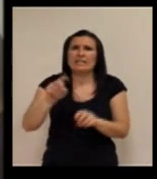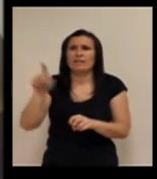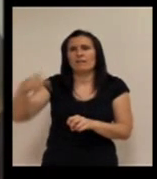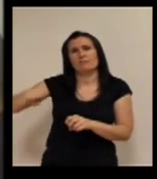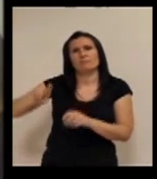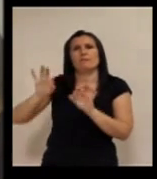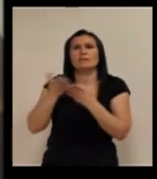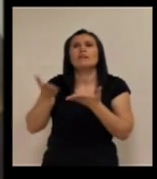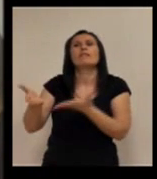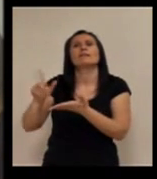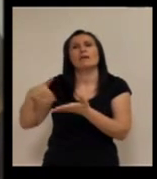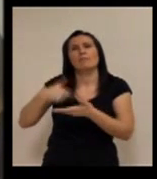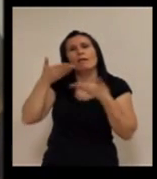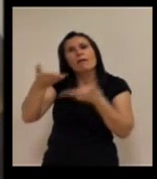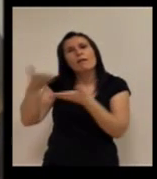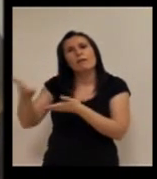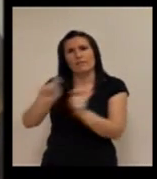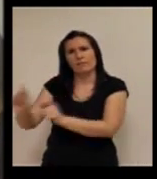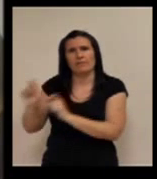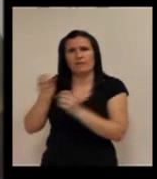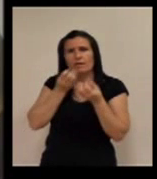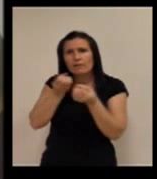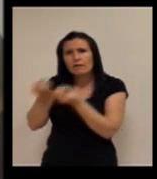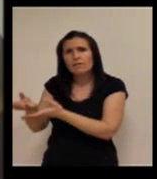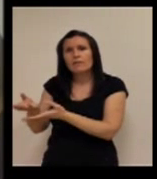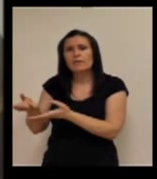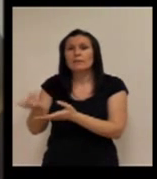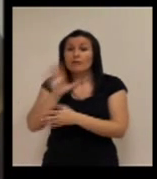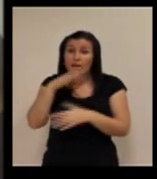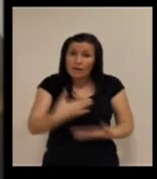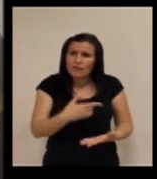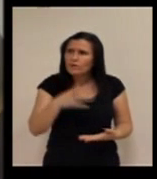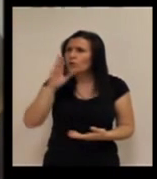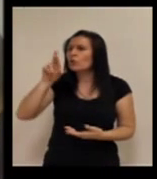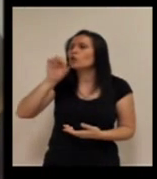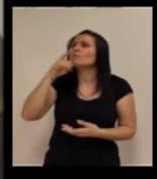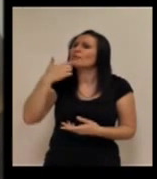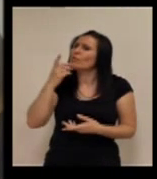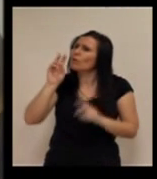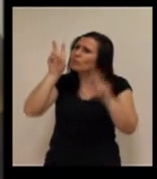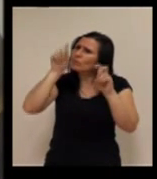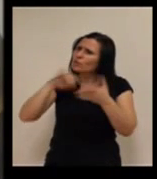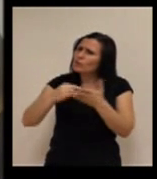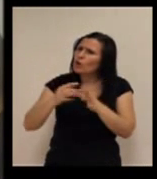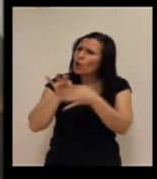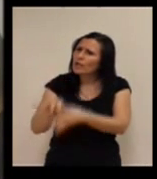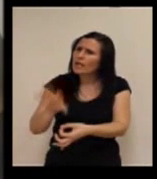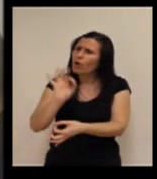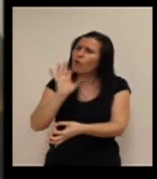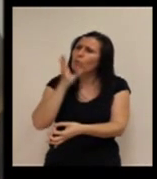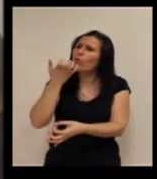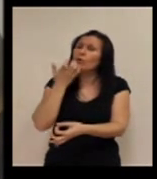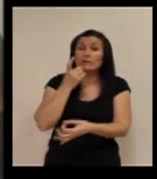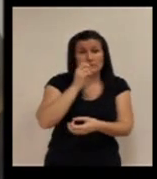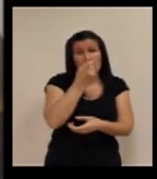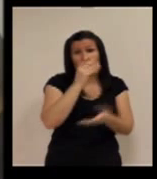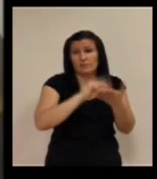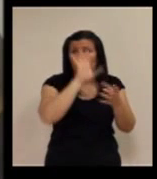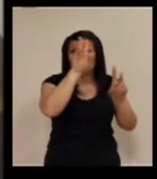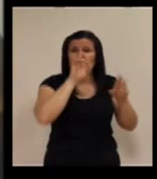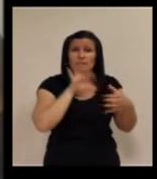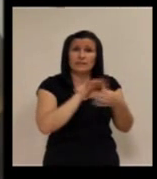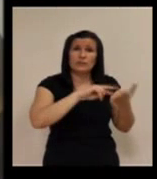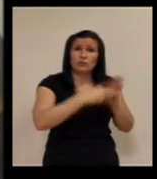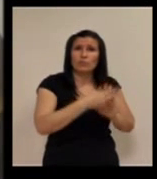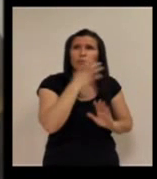eso es lo que cubre la teleasistencia a día de hoy. A día de hoy, pero ¿es por un tema de tecnología? No entiendo. En ocasiones es un tema de tecnología